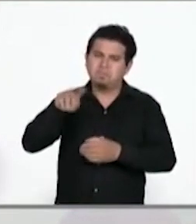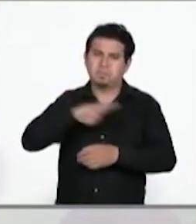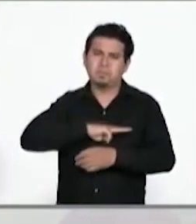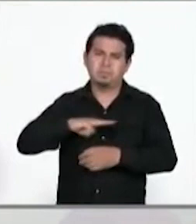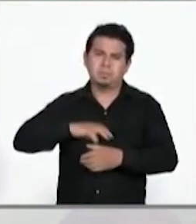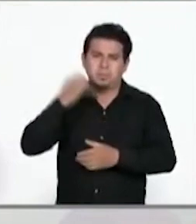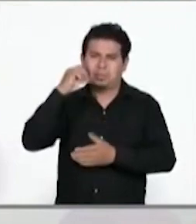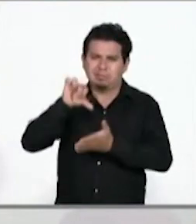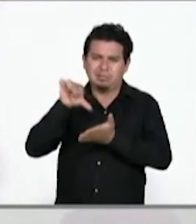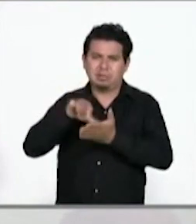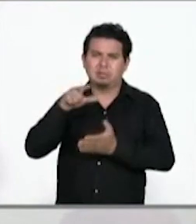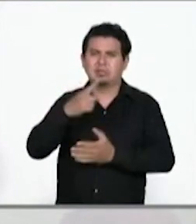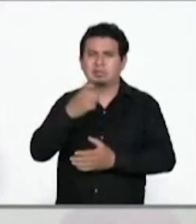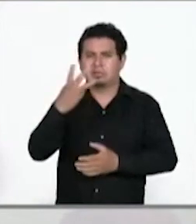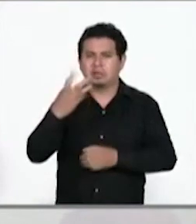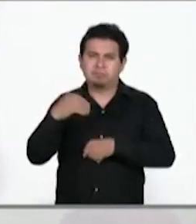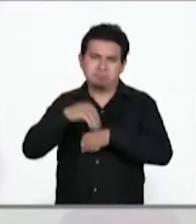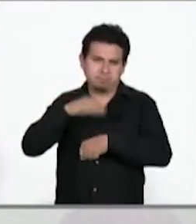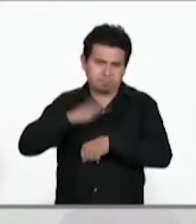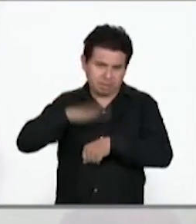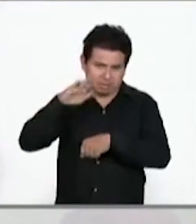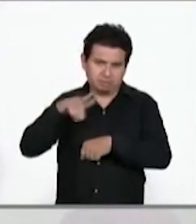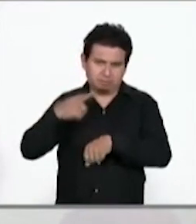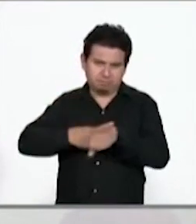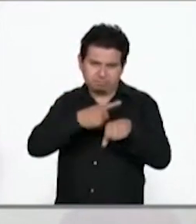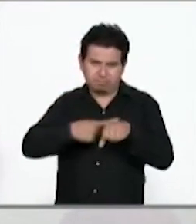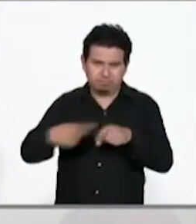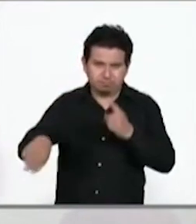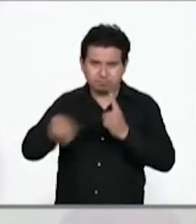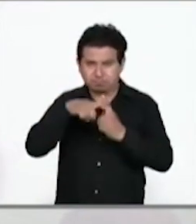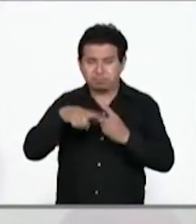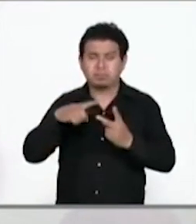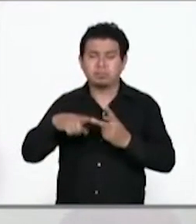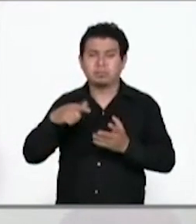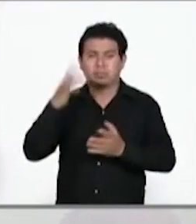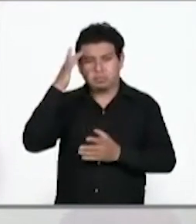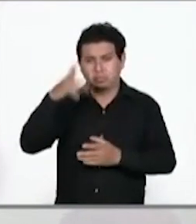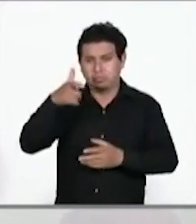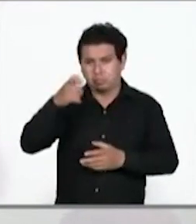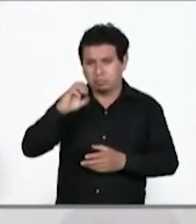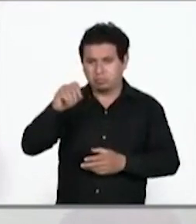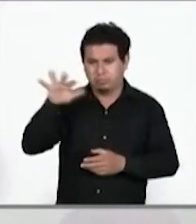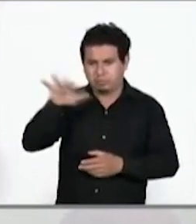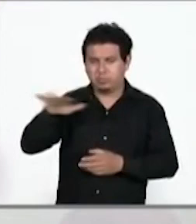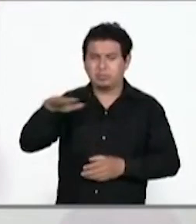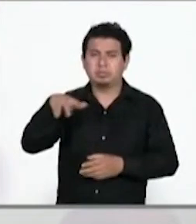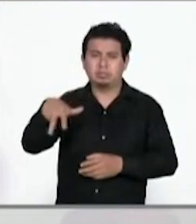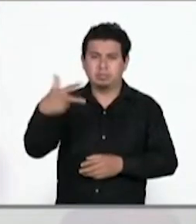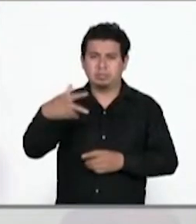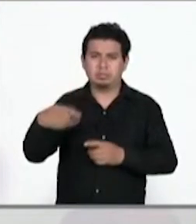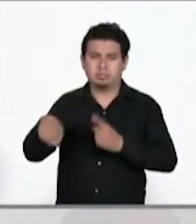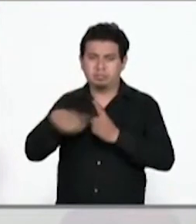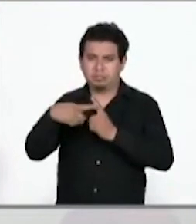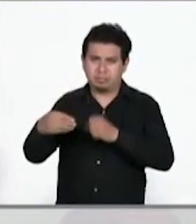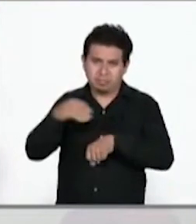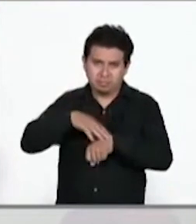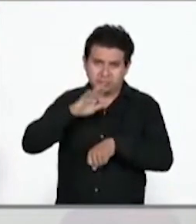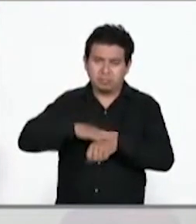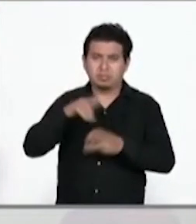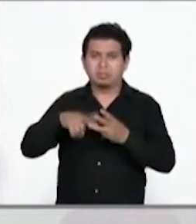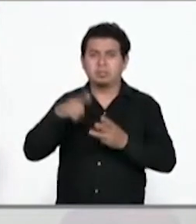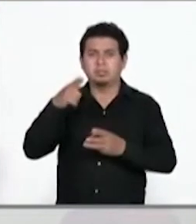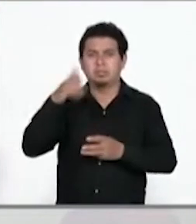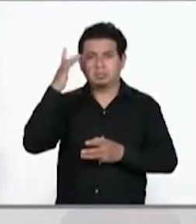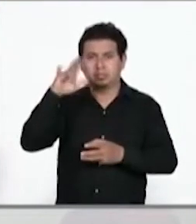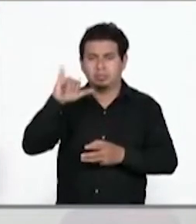Oaxaca de Juárez con 103 casos nuevos, el municipio de Santa Cruz, Jojocotlán con 13, el municipio de